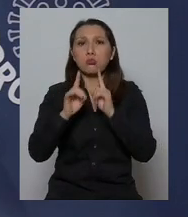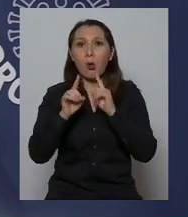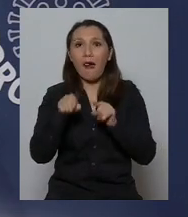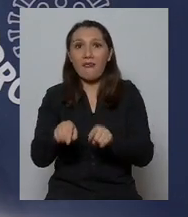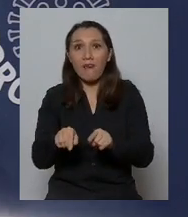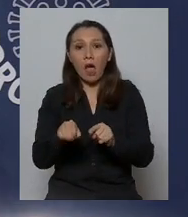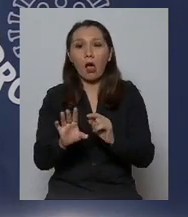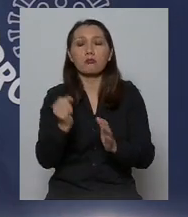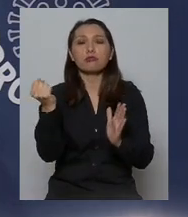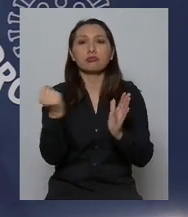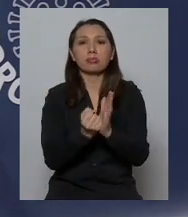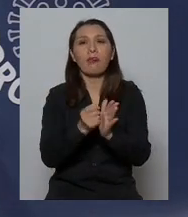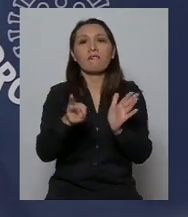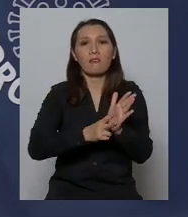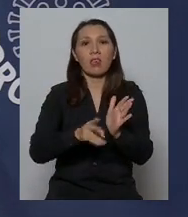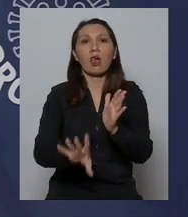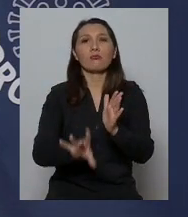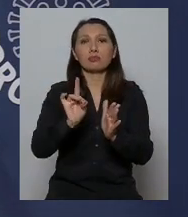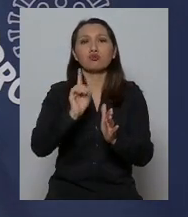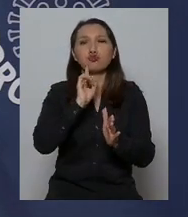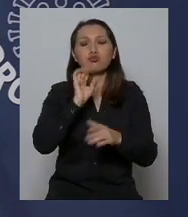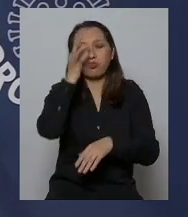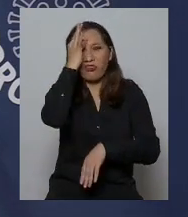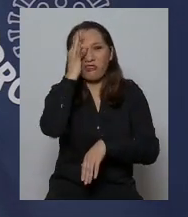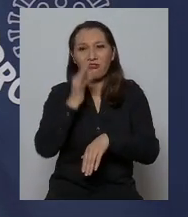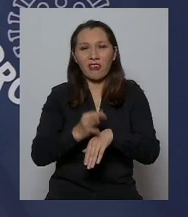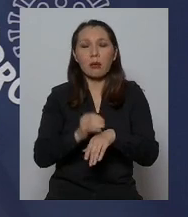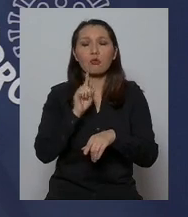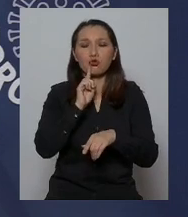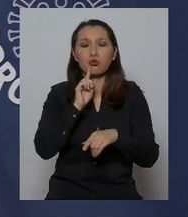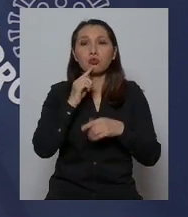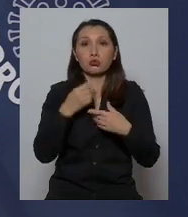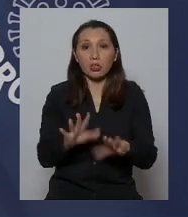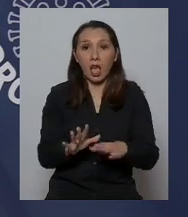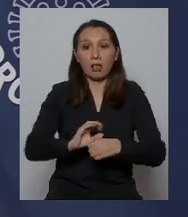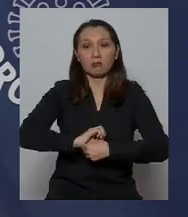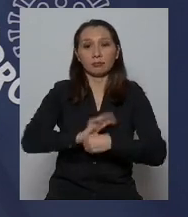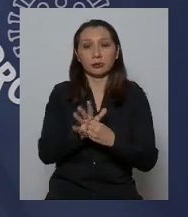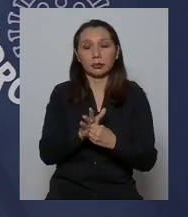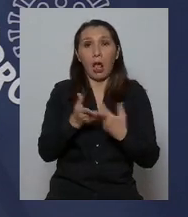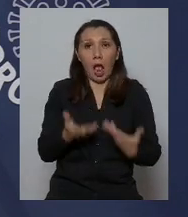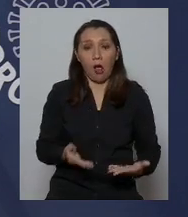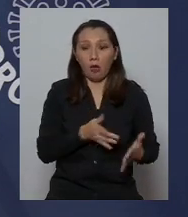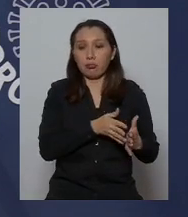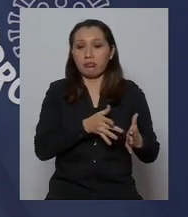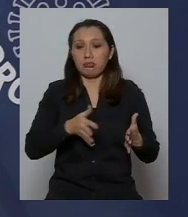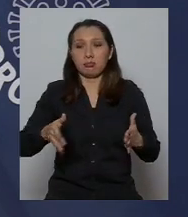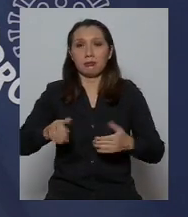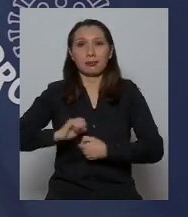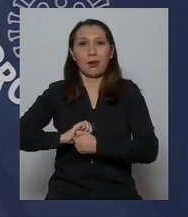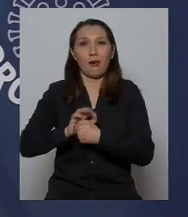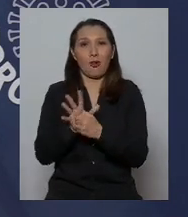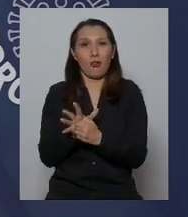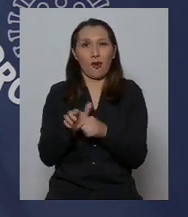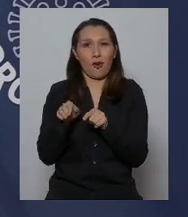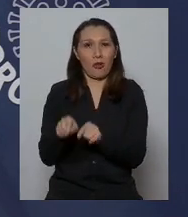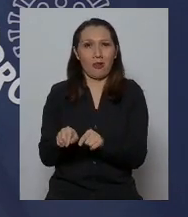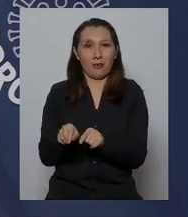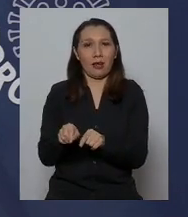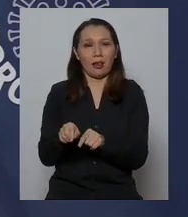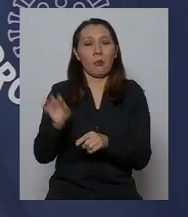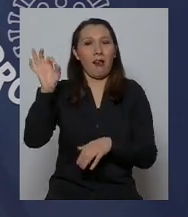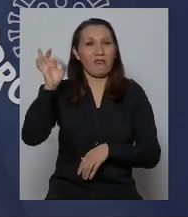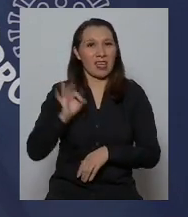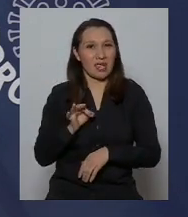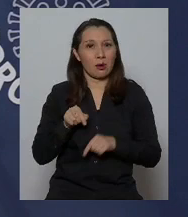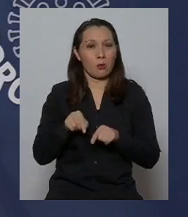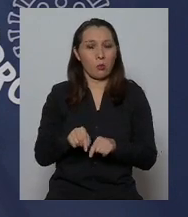de que una persona está cursando o ha tenido una infección por este